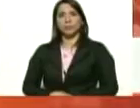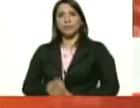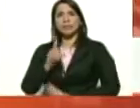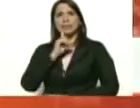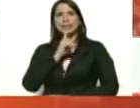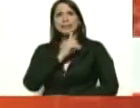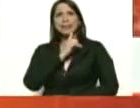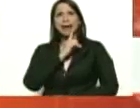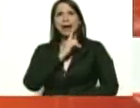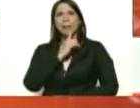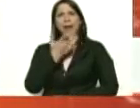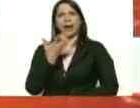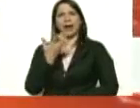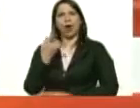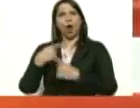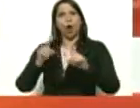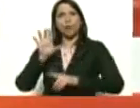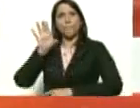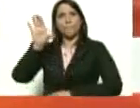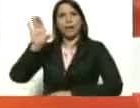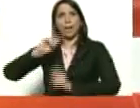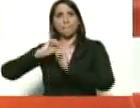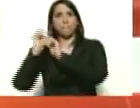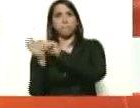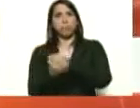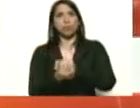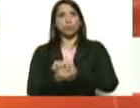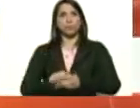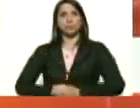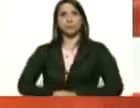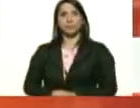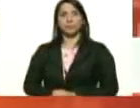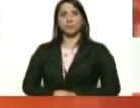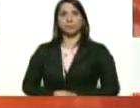Béisbol, lo llaman ahora, en mi tiempo le llamaban las grandes ligas.